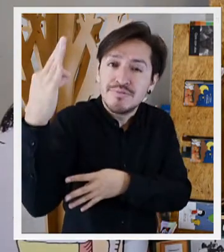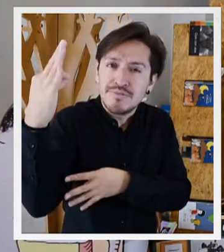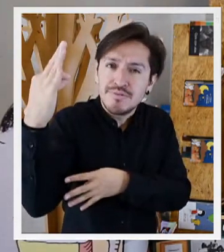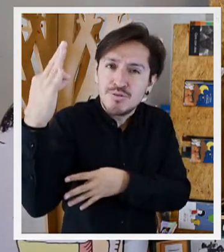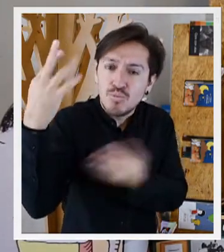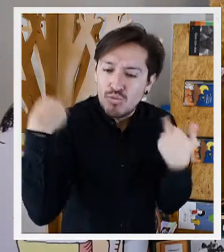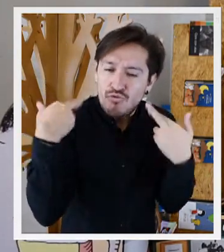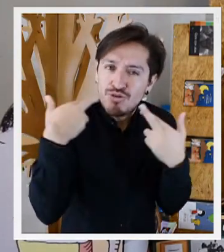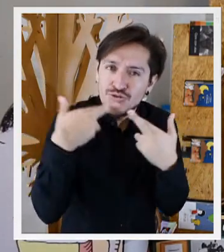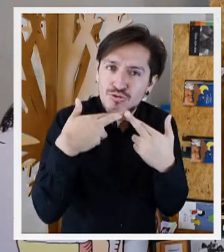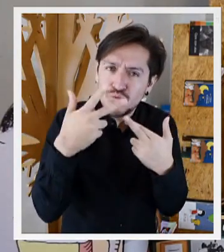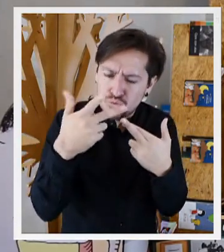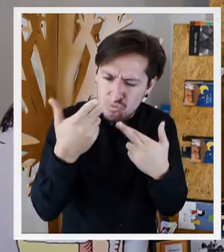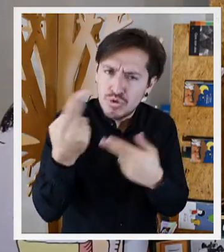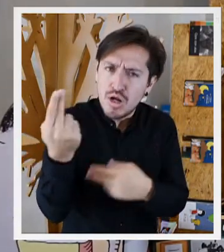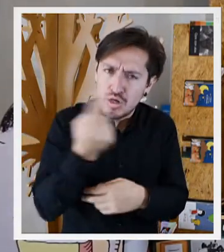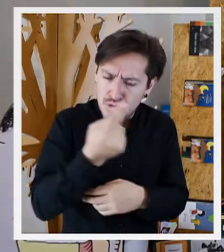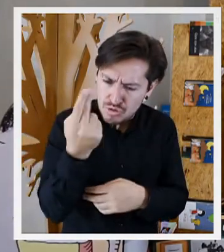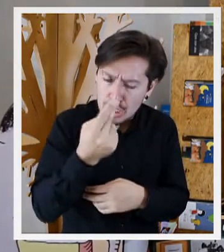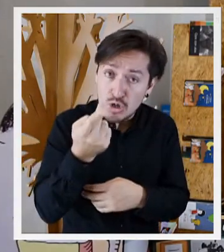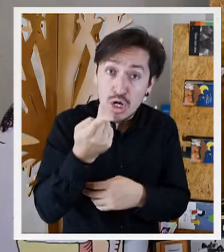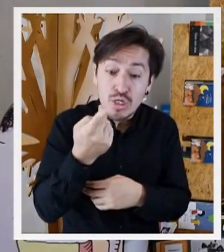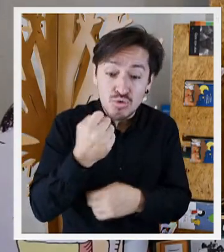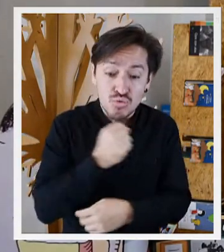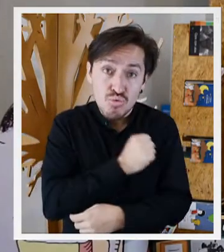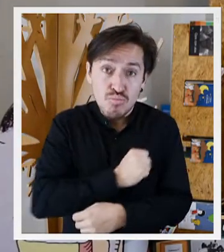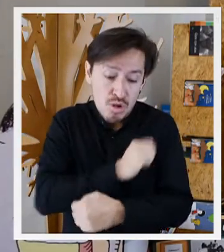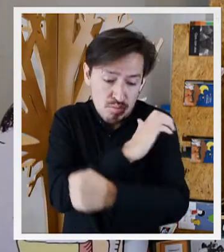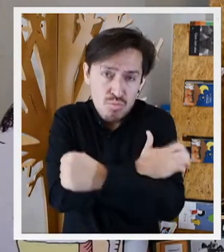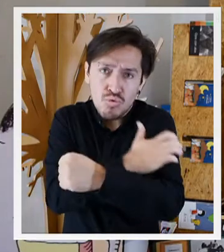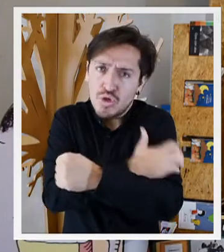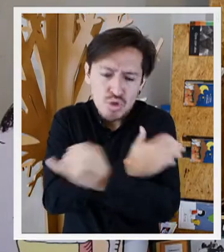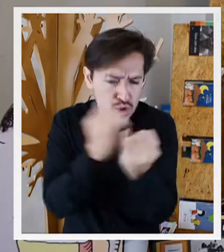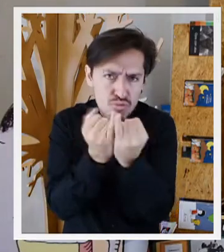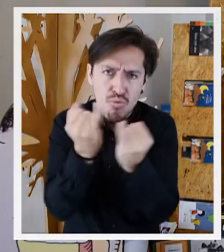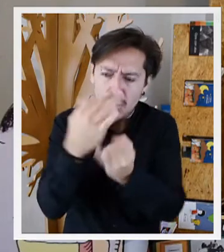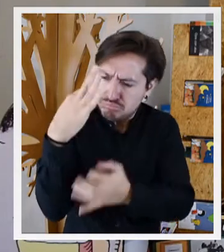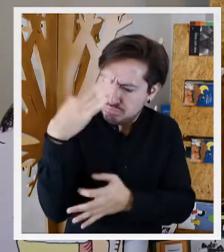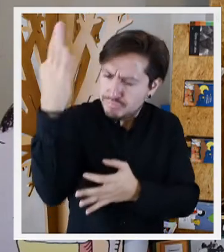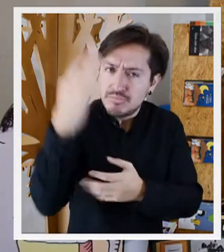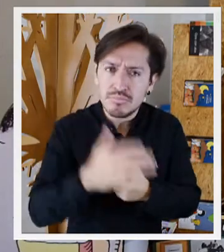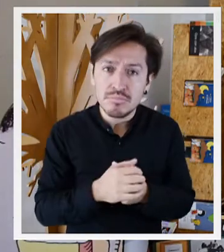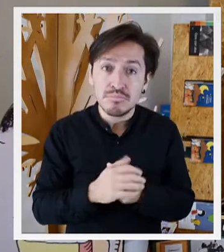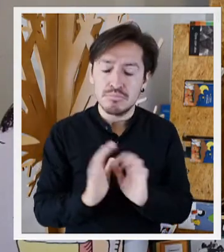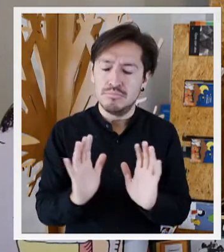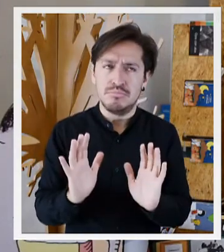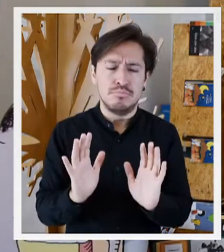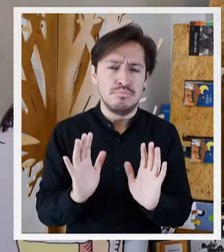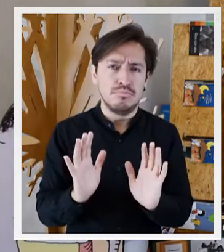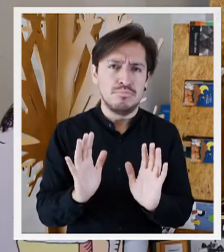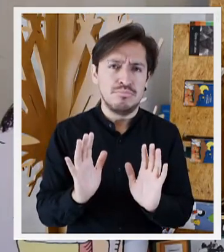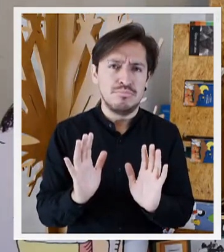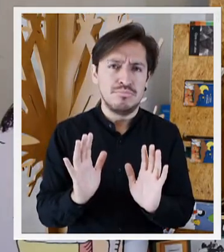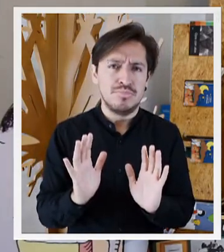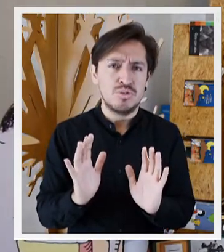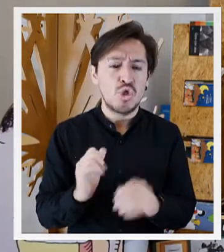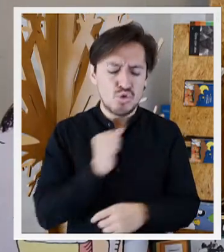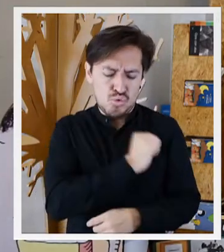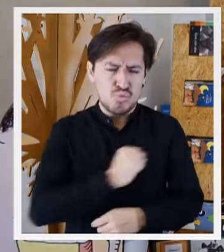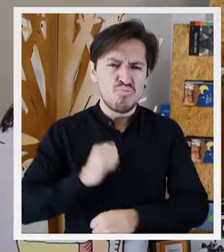por tu mentor, tienes que dejarte encontrar por tu superpoder. Dejarme encontrar por un O sea,